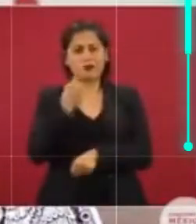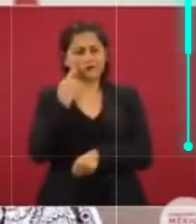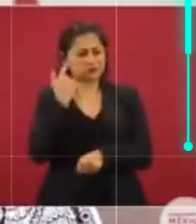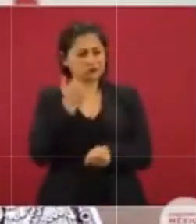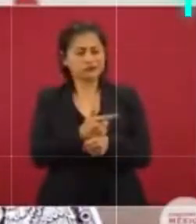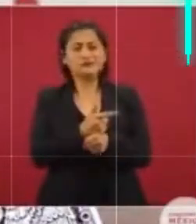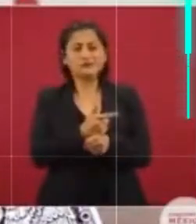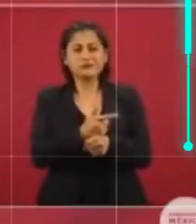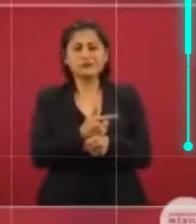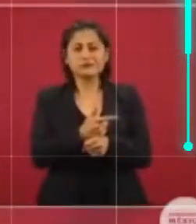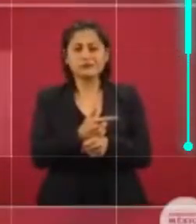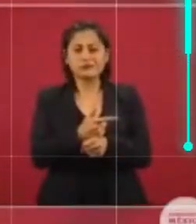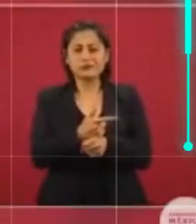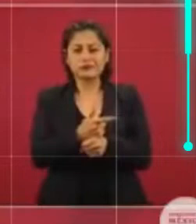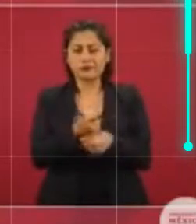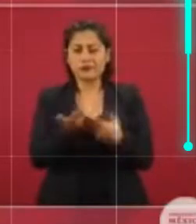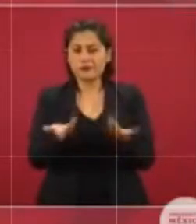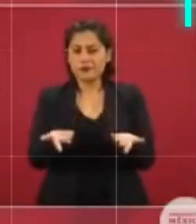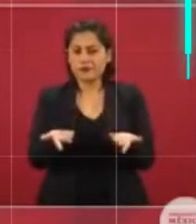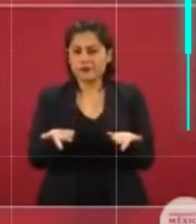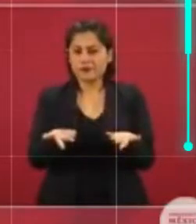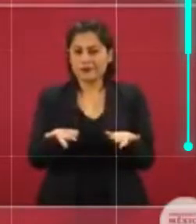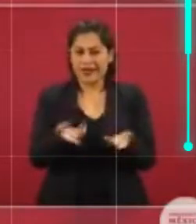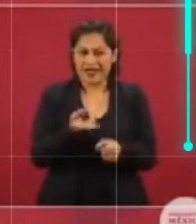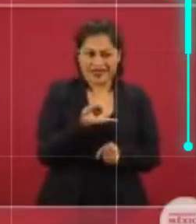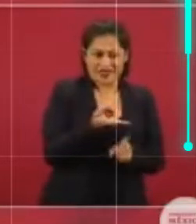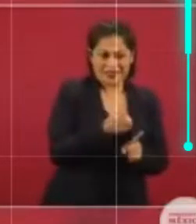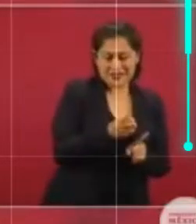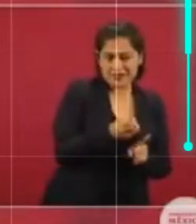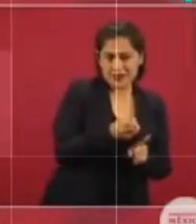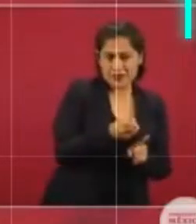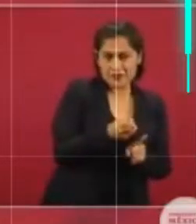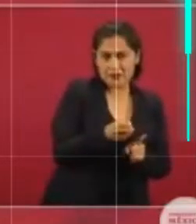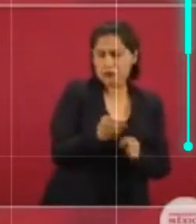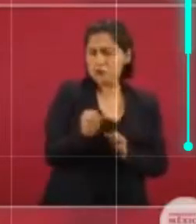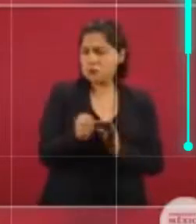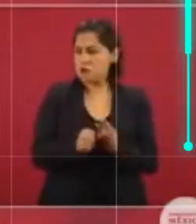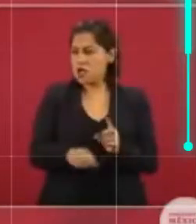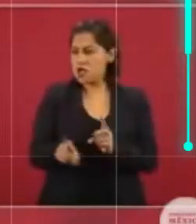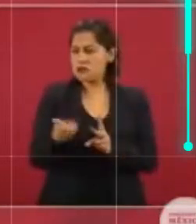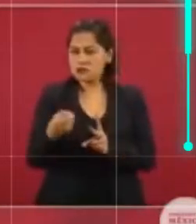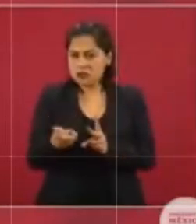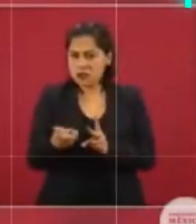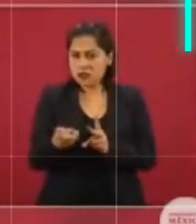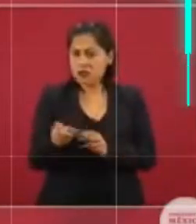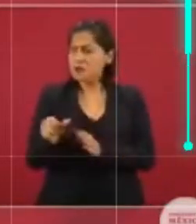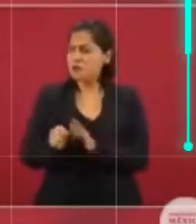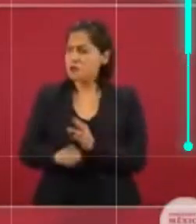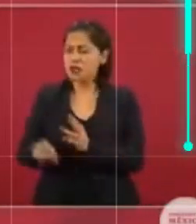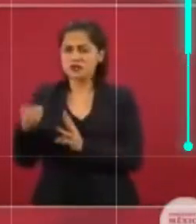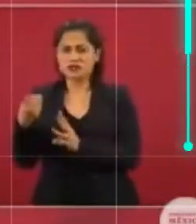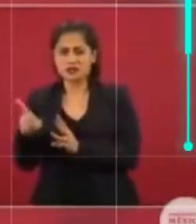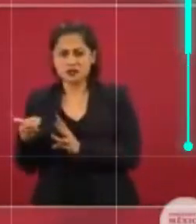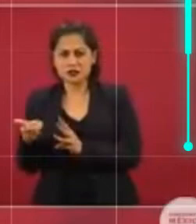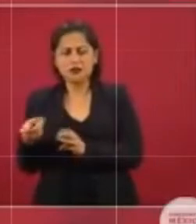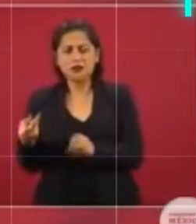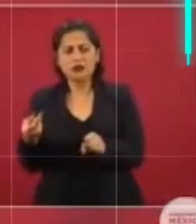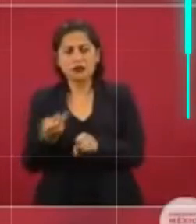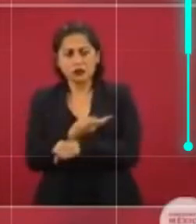normales, todos los diciembres, por este